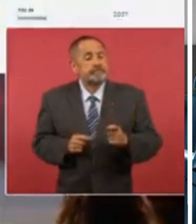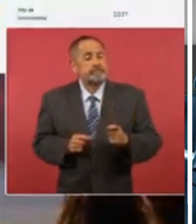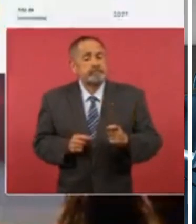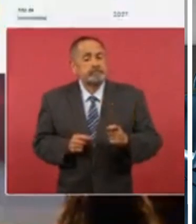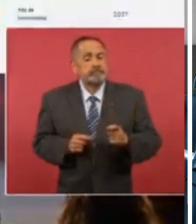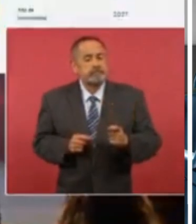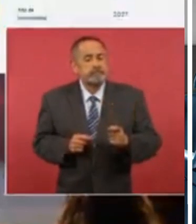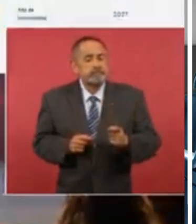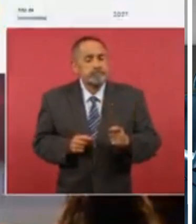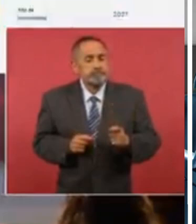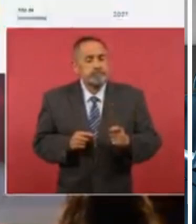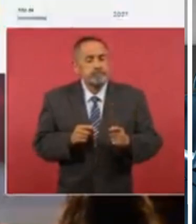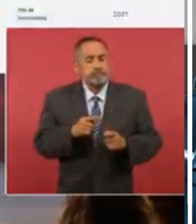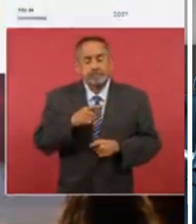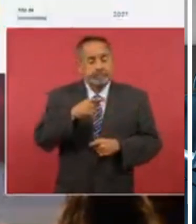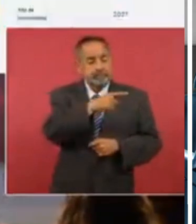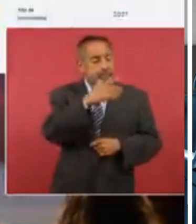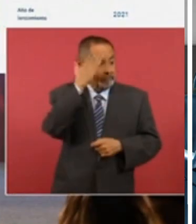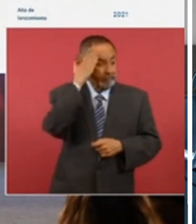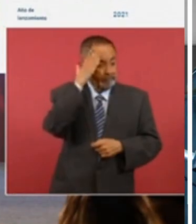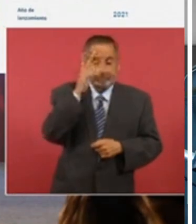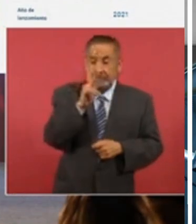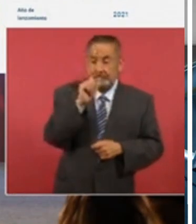el dirigente del pan